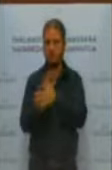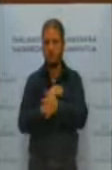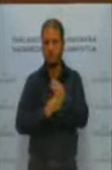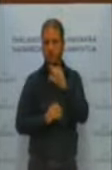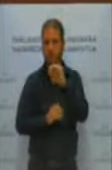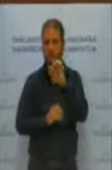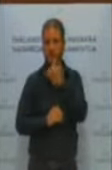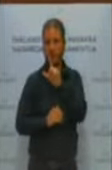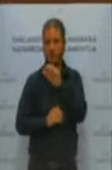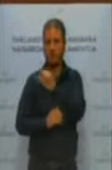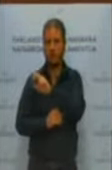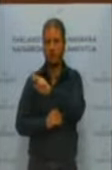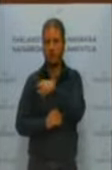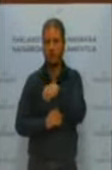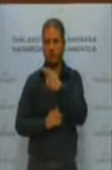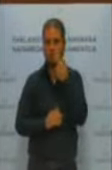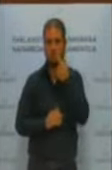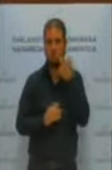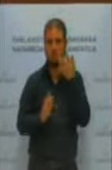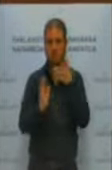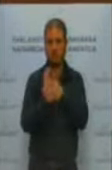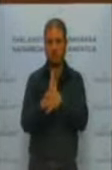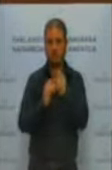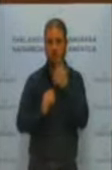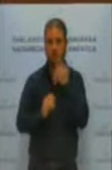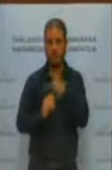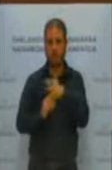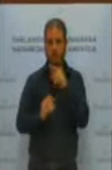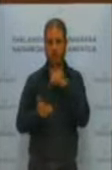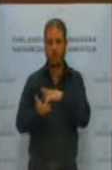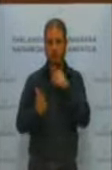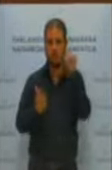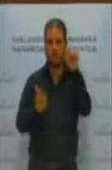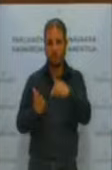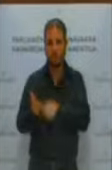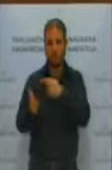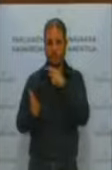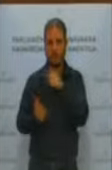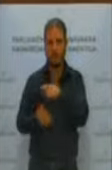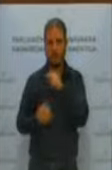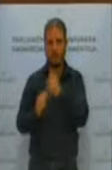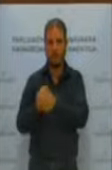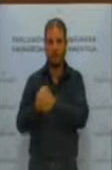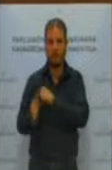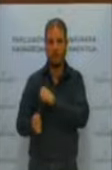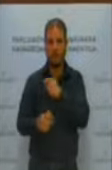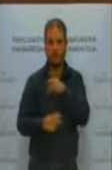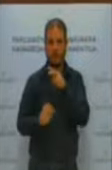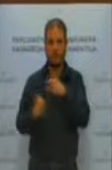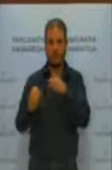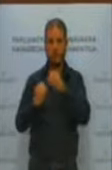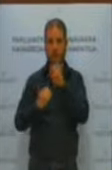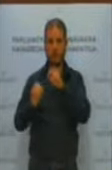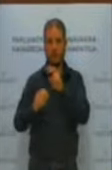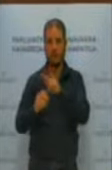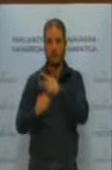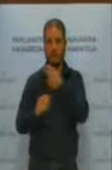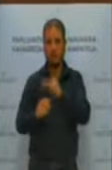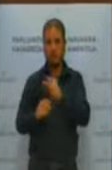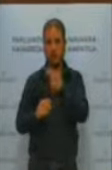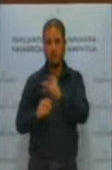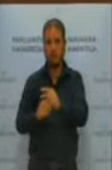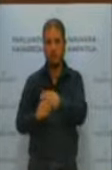su sentido, en el sentido de que cuando se firma un crédito con un tipo de interés variable, pues al